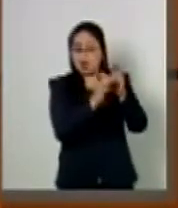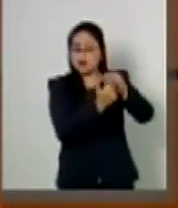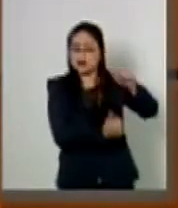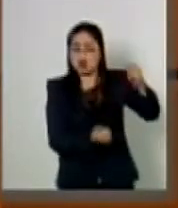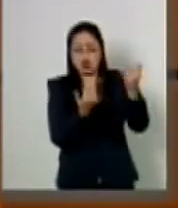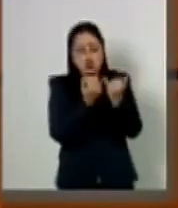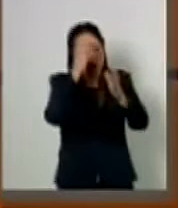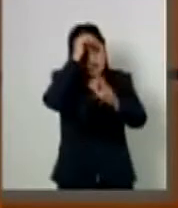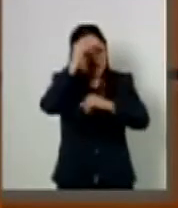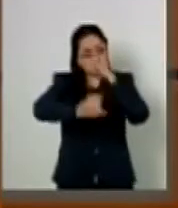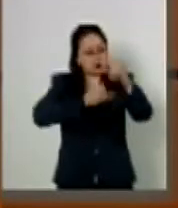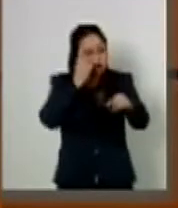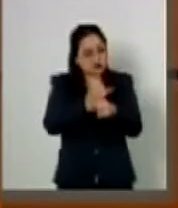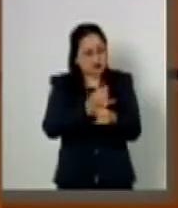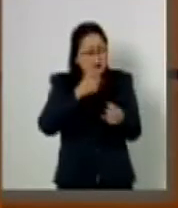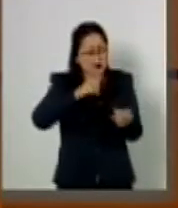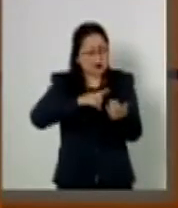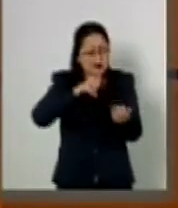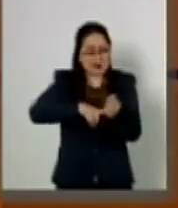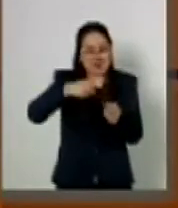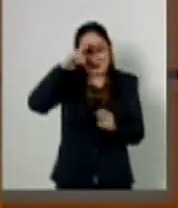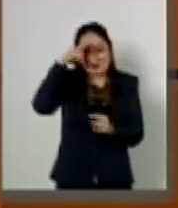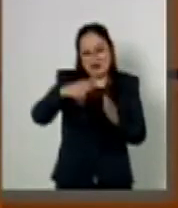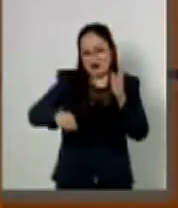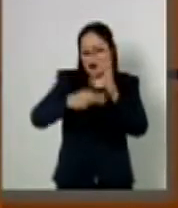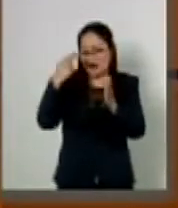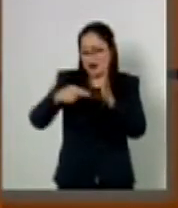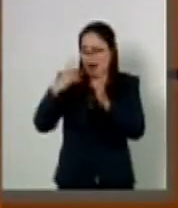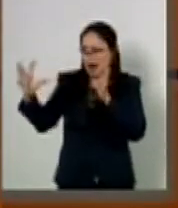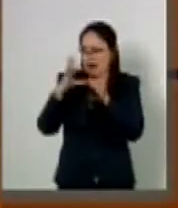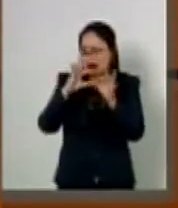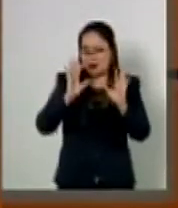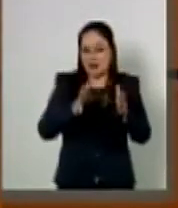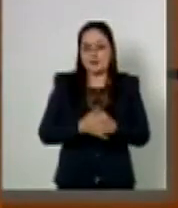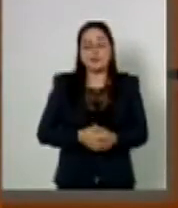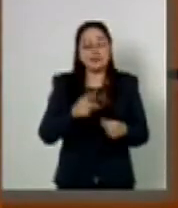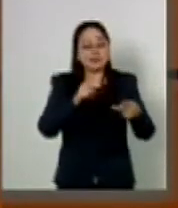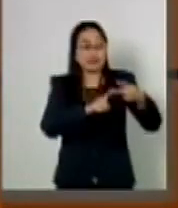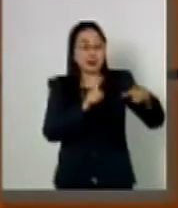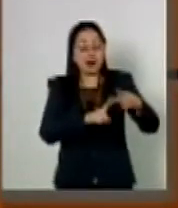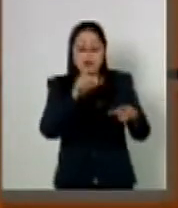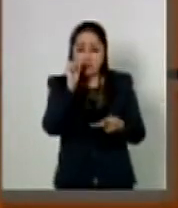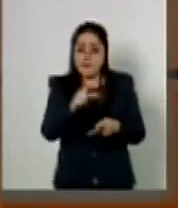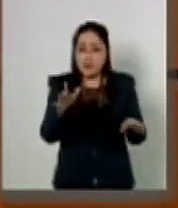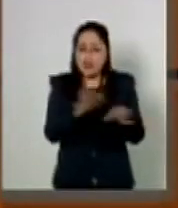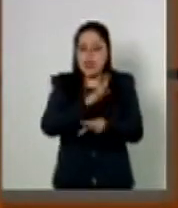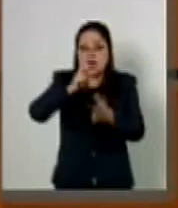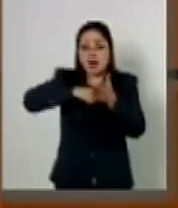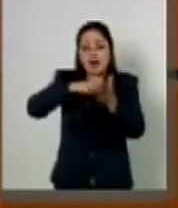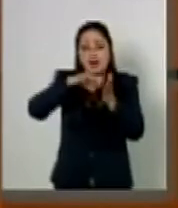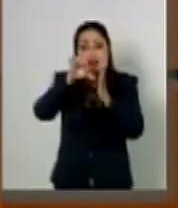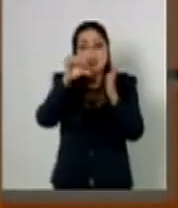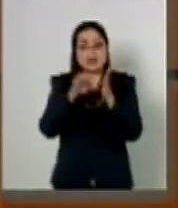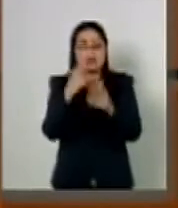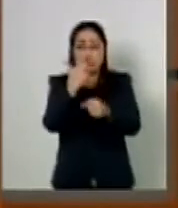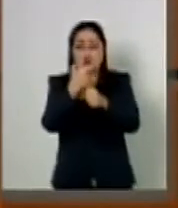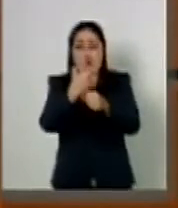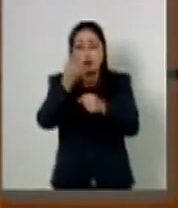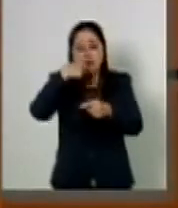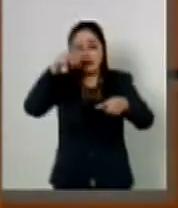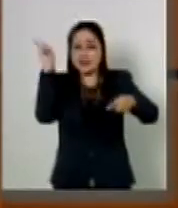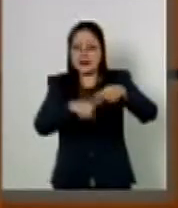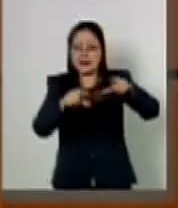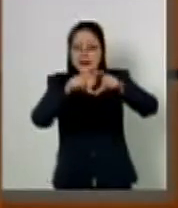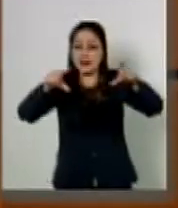y a los tratados internacionales de los que México es parte. Segundo, se modificó, efectivamente, el artículo octavo para sustraer